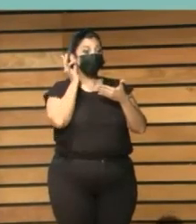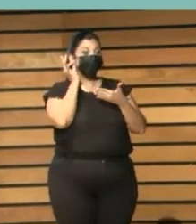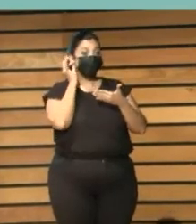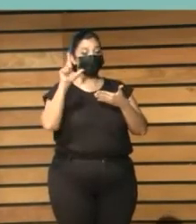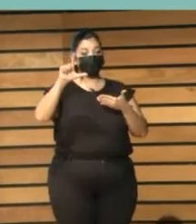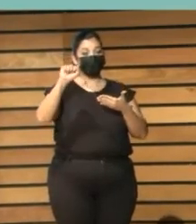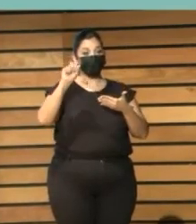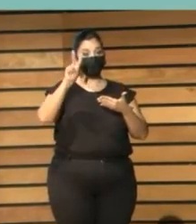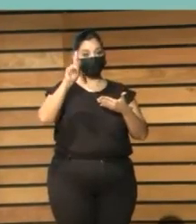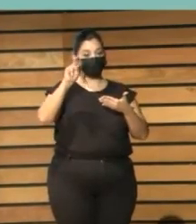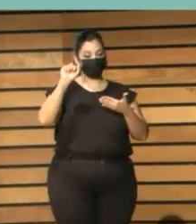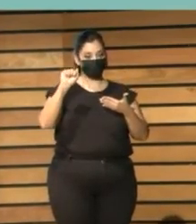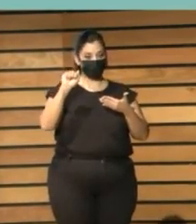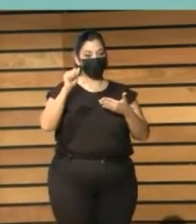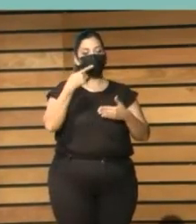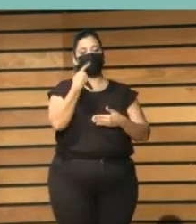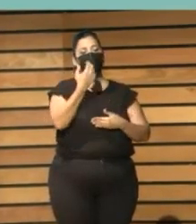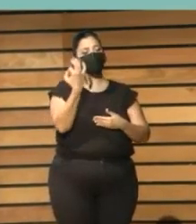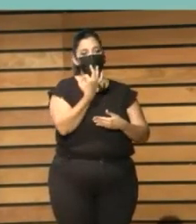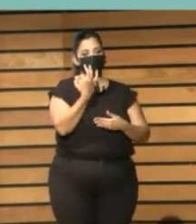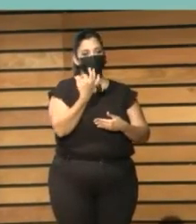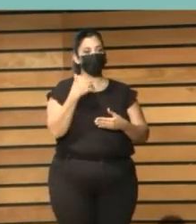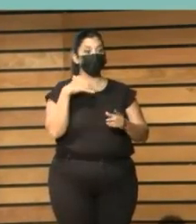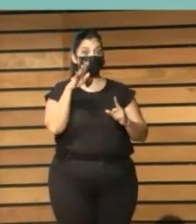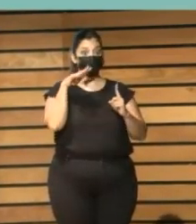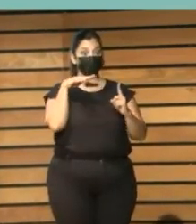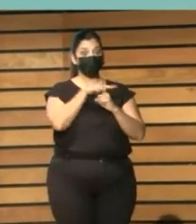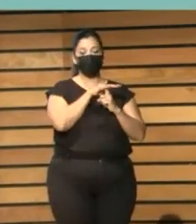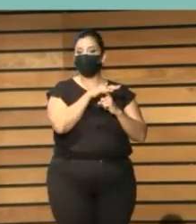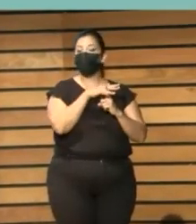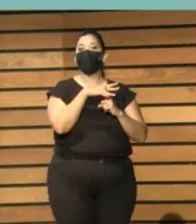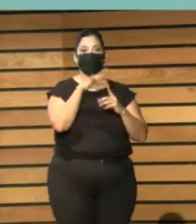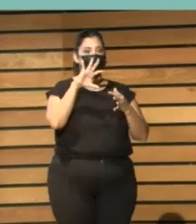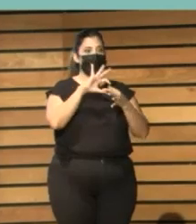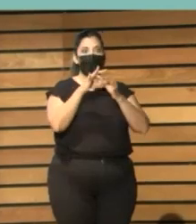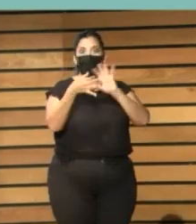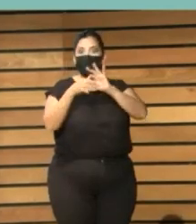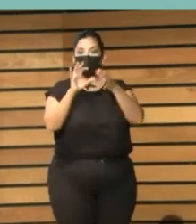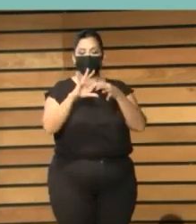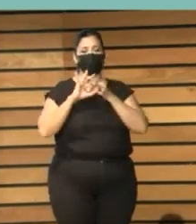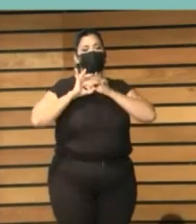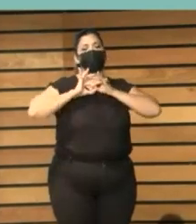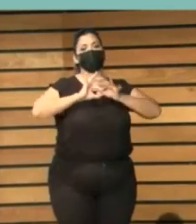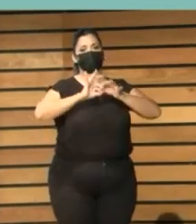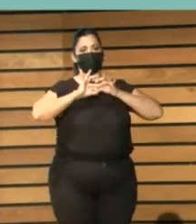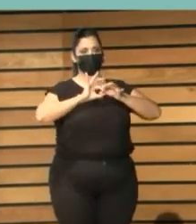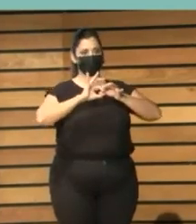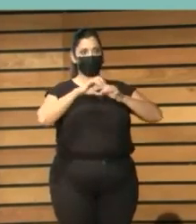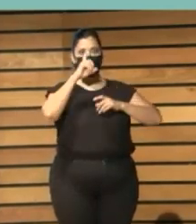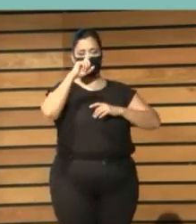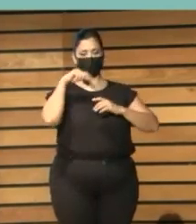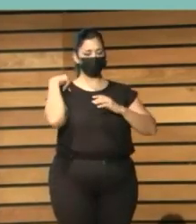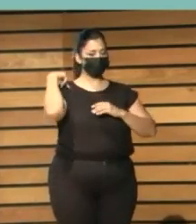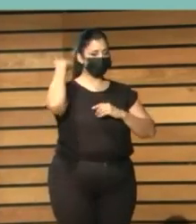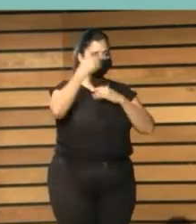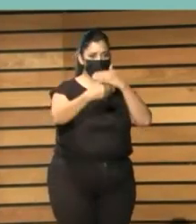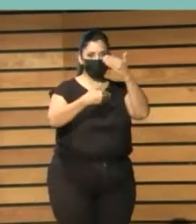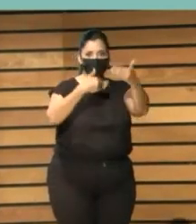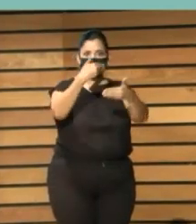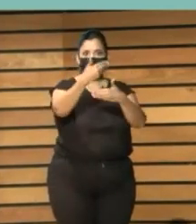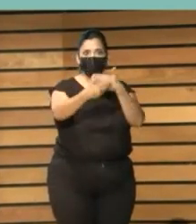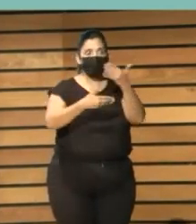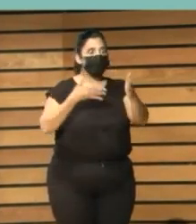dice me consta que del foro han salido amistades que perduran al cabo de los años y que algunos jóvenes escritores que se